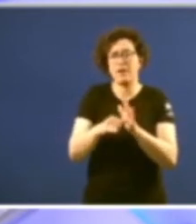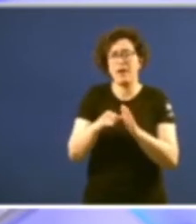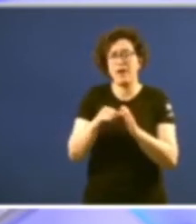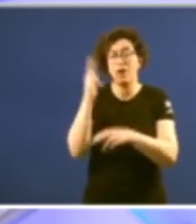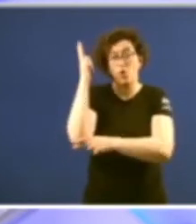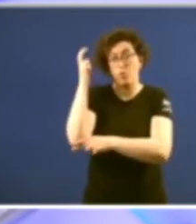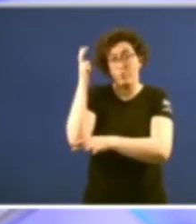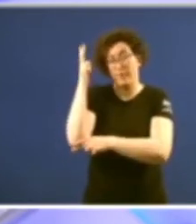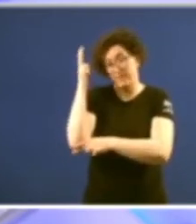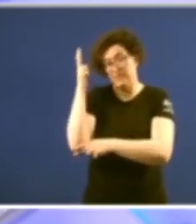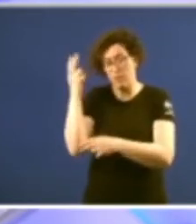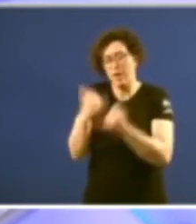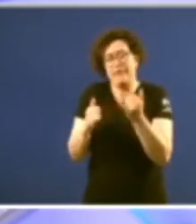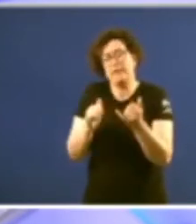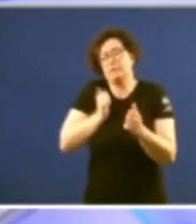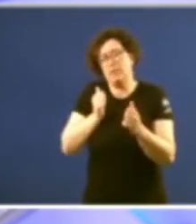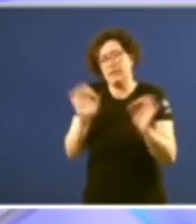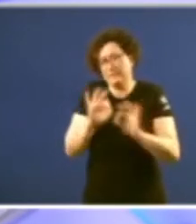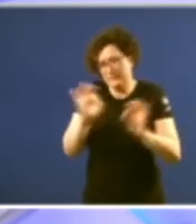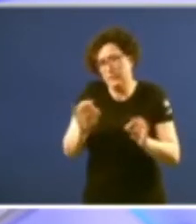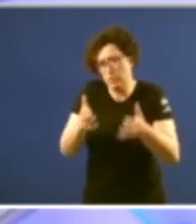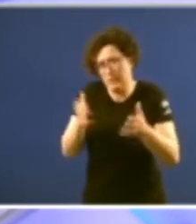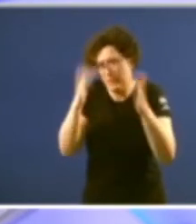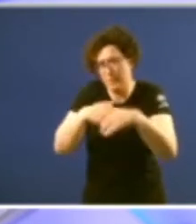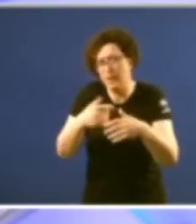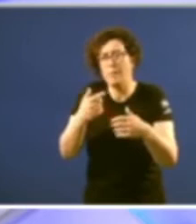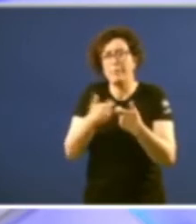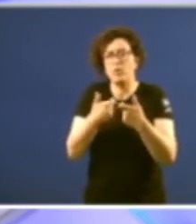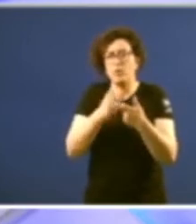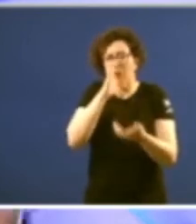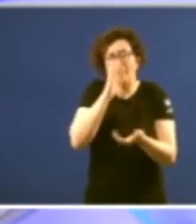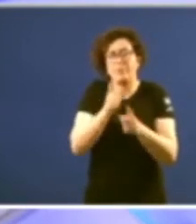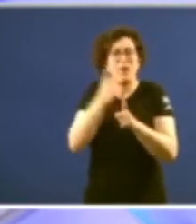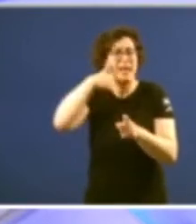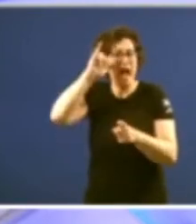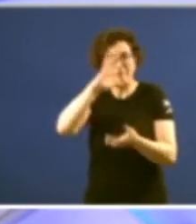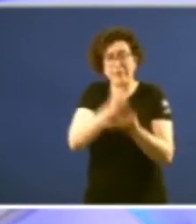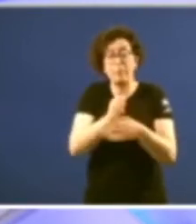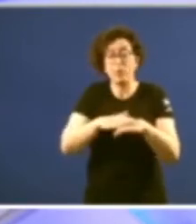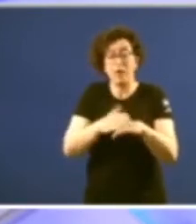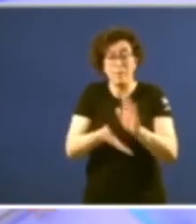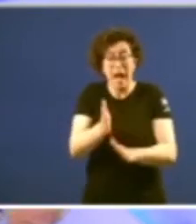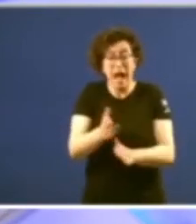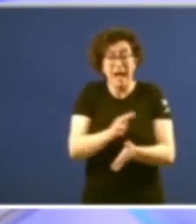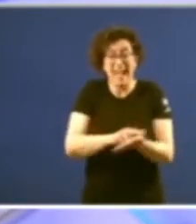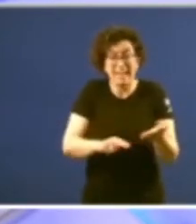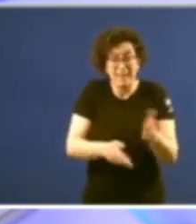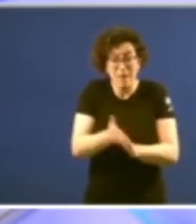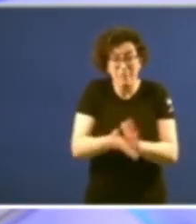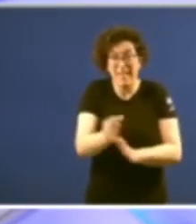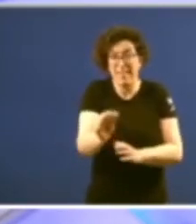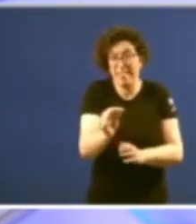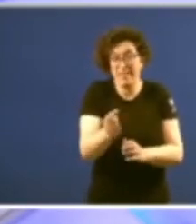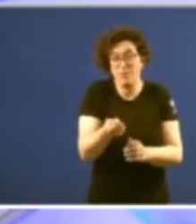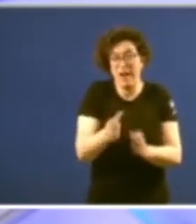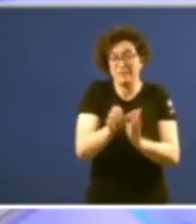afortunadamente infructuoso pero parece que hai aí unha especie de gaffe que cada vez que chega a Galicia a aprobaros o Estatuto pasa algo que o